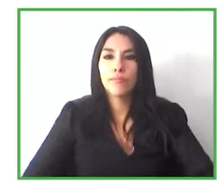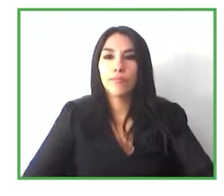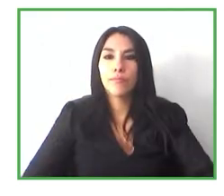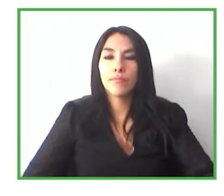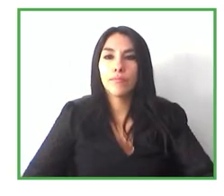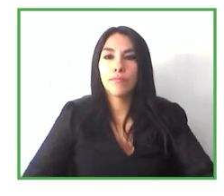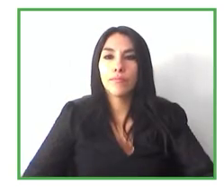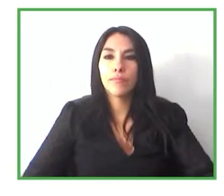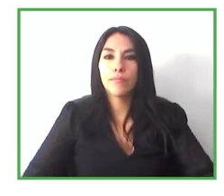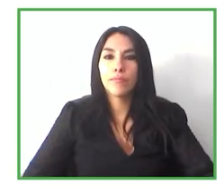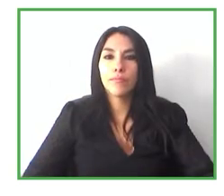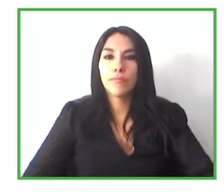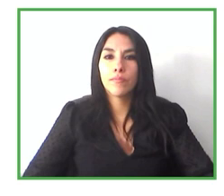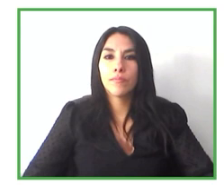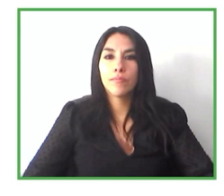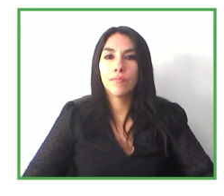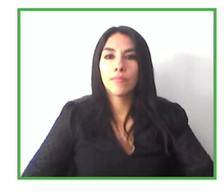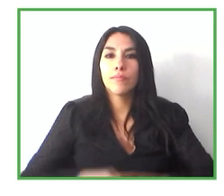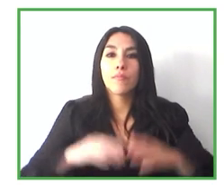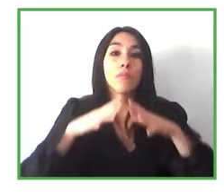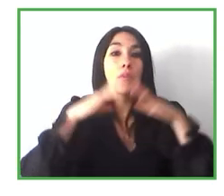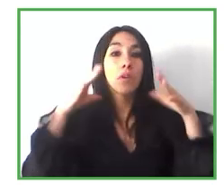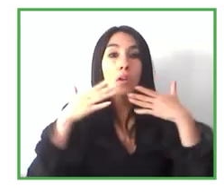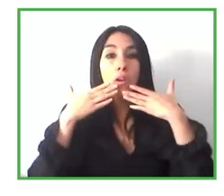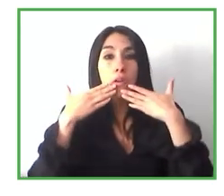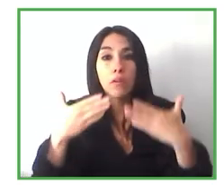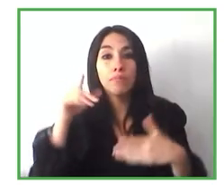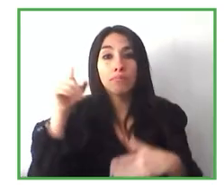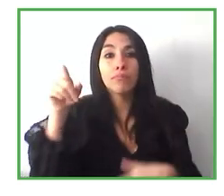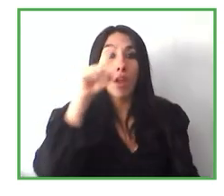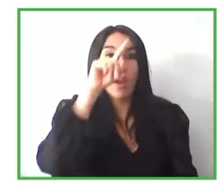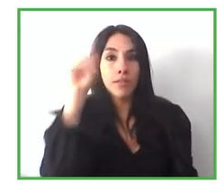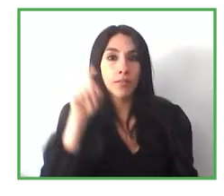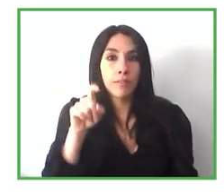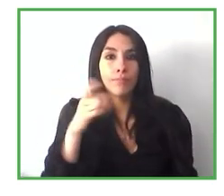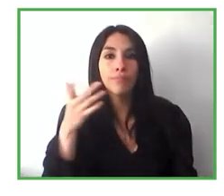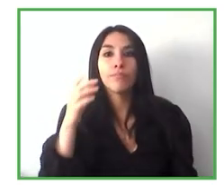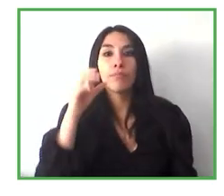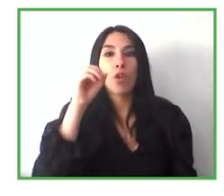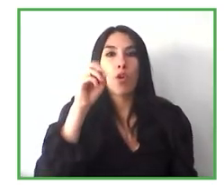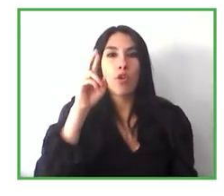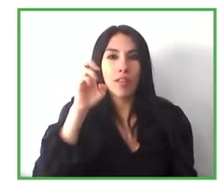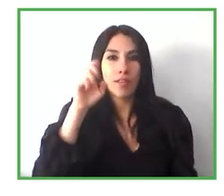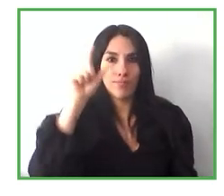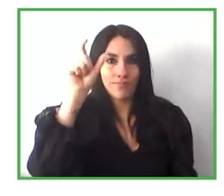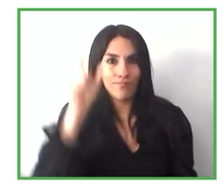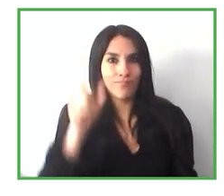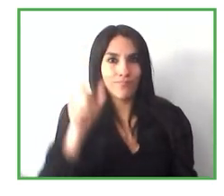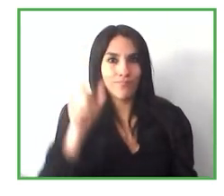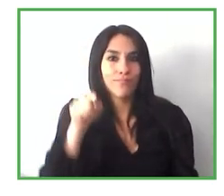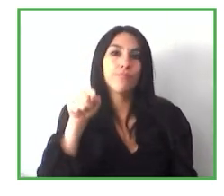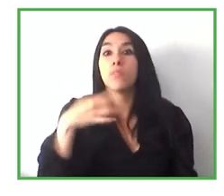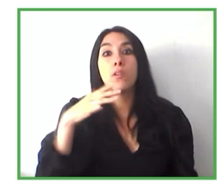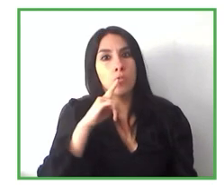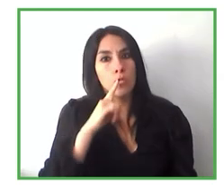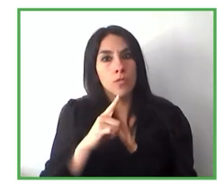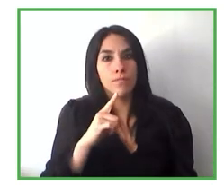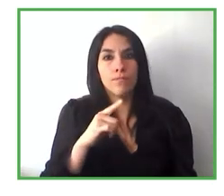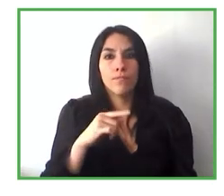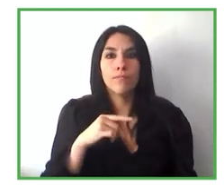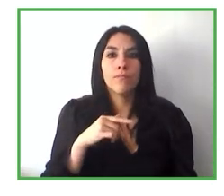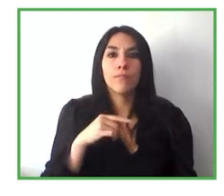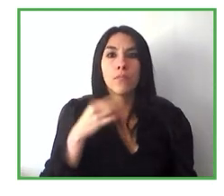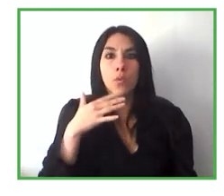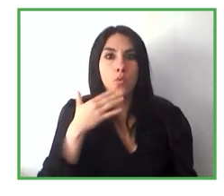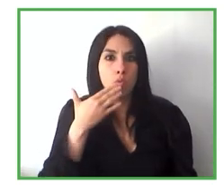Muchas gracias por tu pregunta, Loreto. Sí, es una muy buena pregunta. Creo que